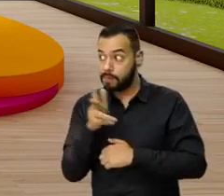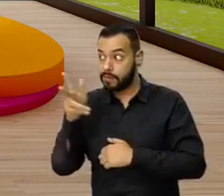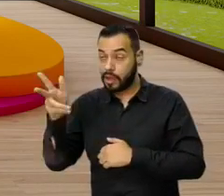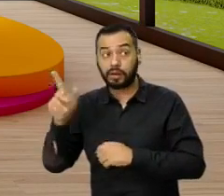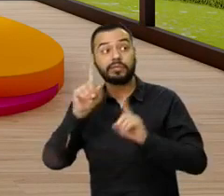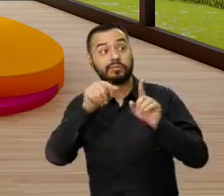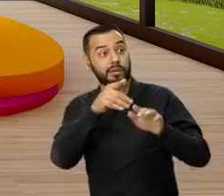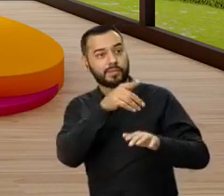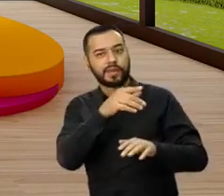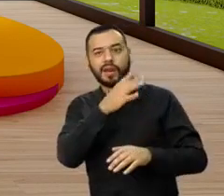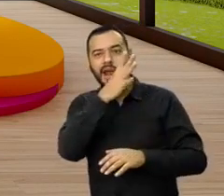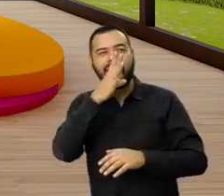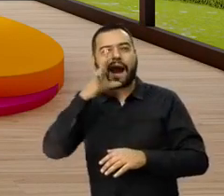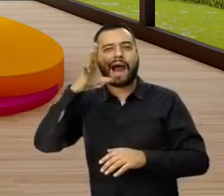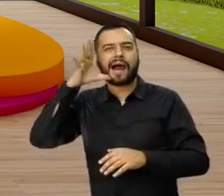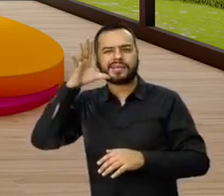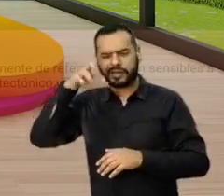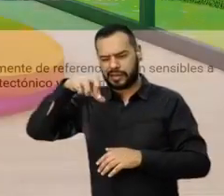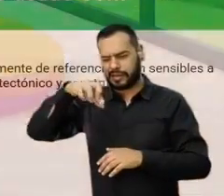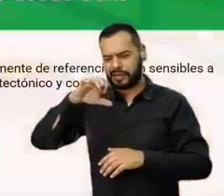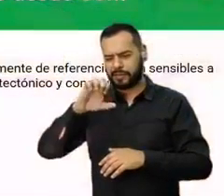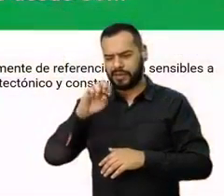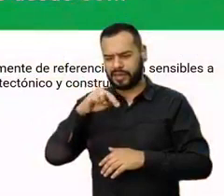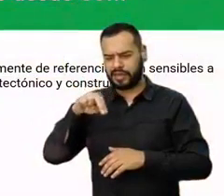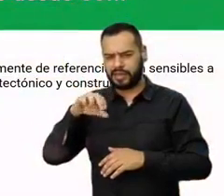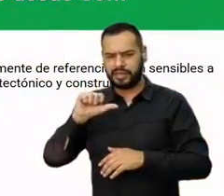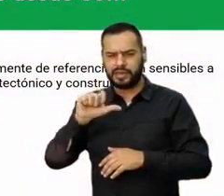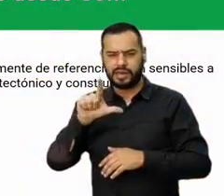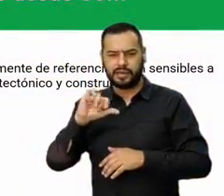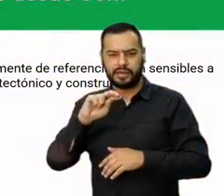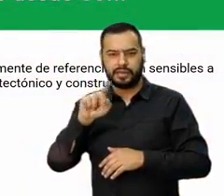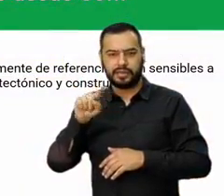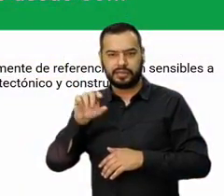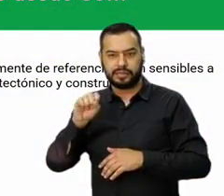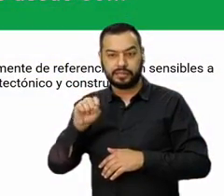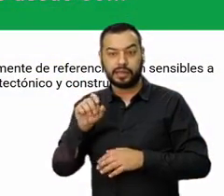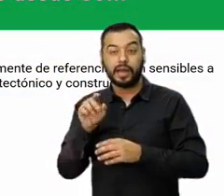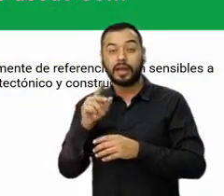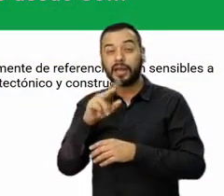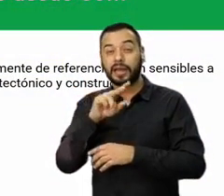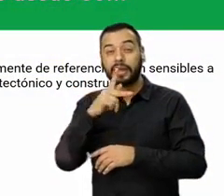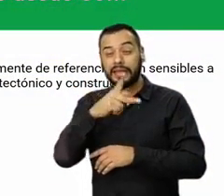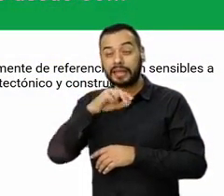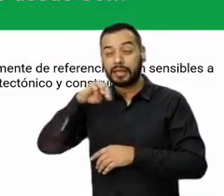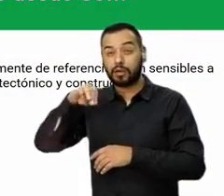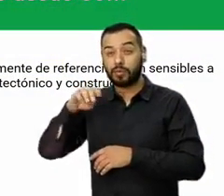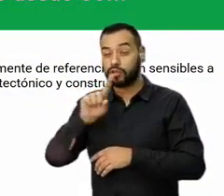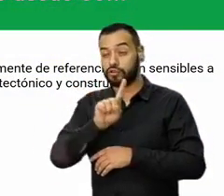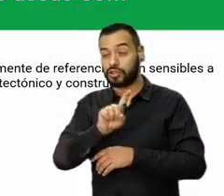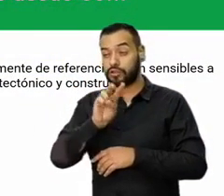lo ofrezco. Hacienda Peñaliza está ubicada en el kilómetro 125 vía Bogotá-Girardón